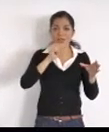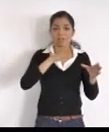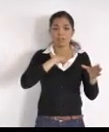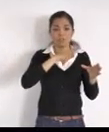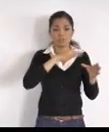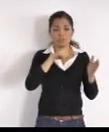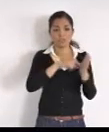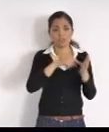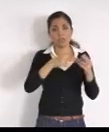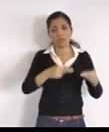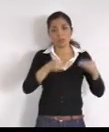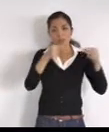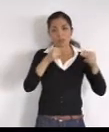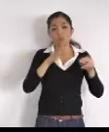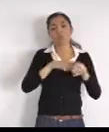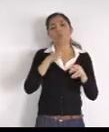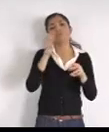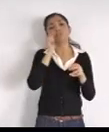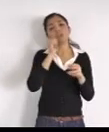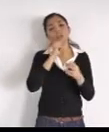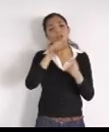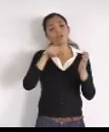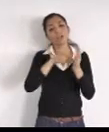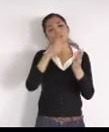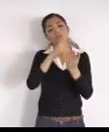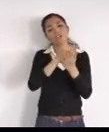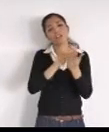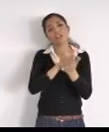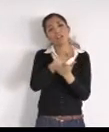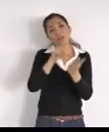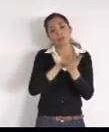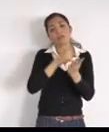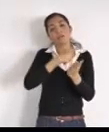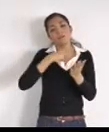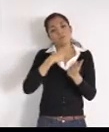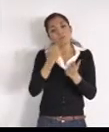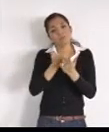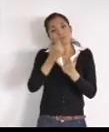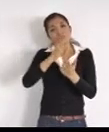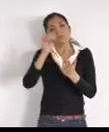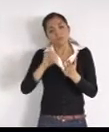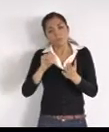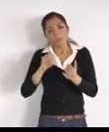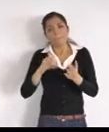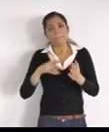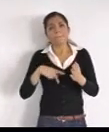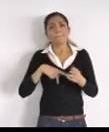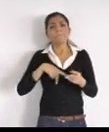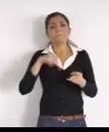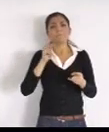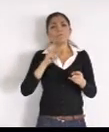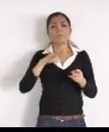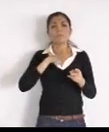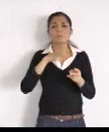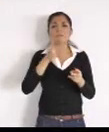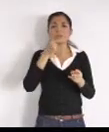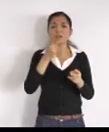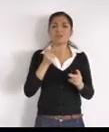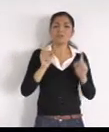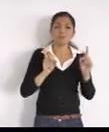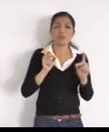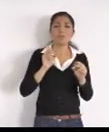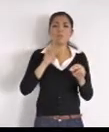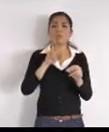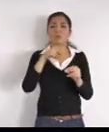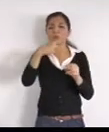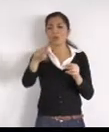cobros, pero, me quedó, un poco ambiguo, todo tu comentario, por supuesto, que la parte final, es más importante, vamos a buscar, como el gobierno,